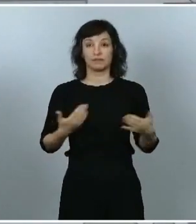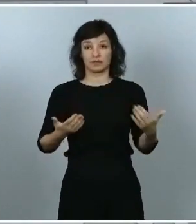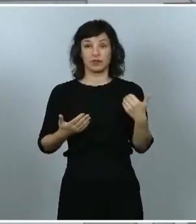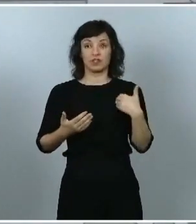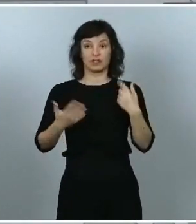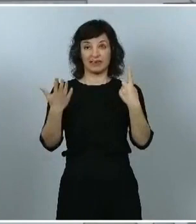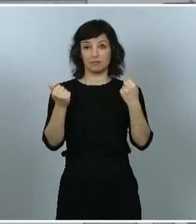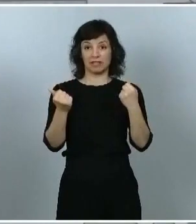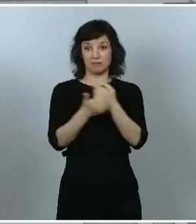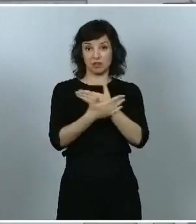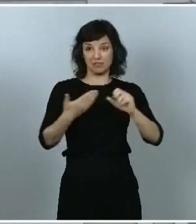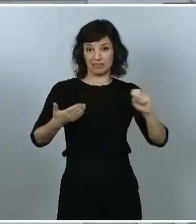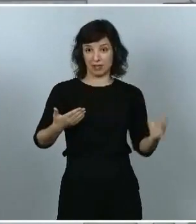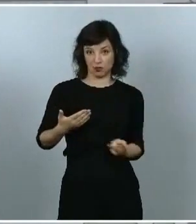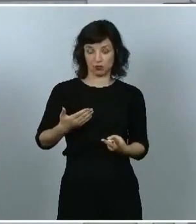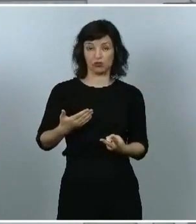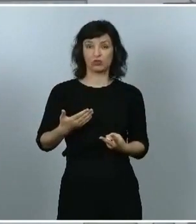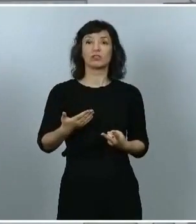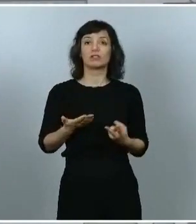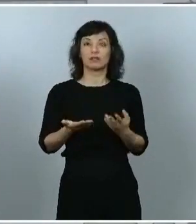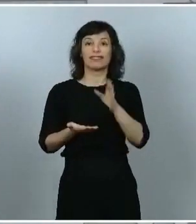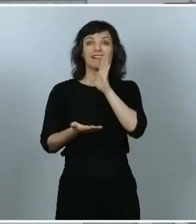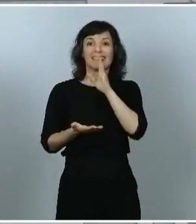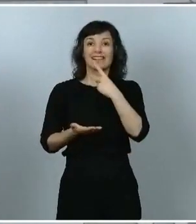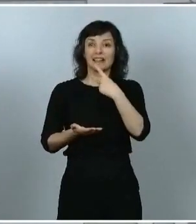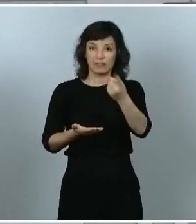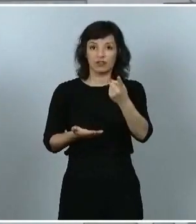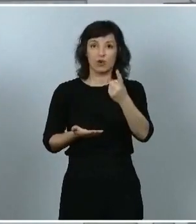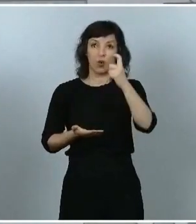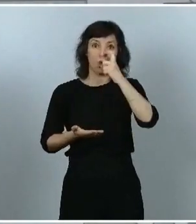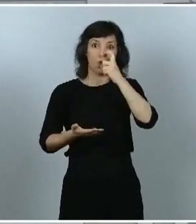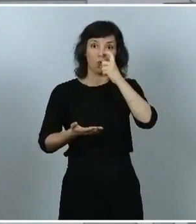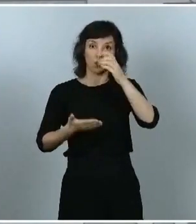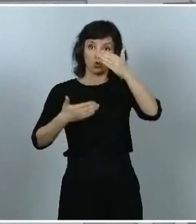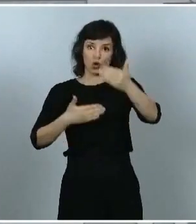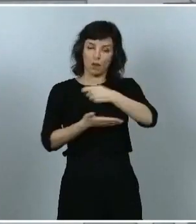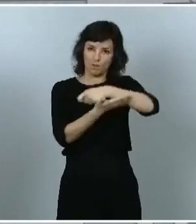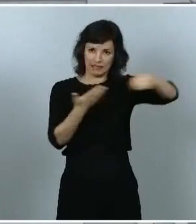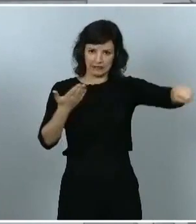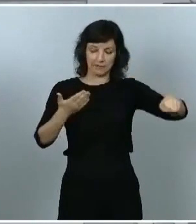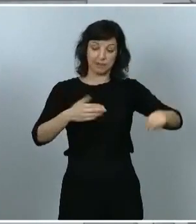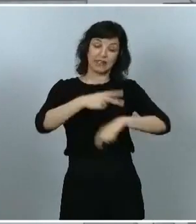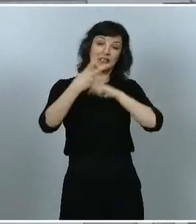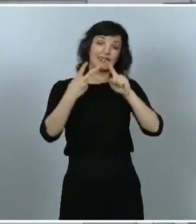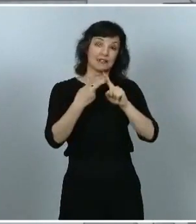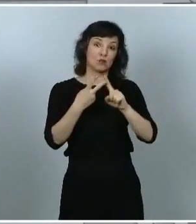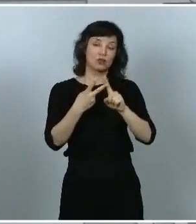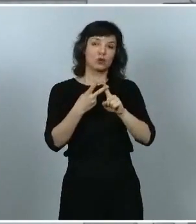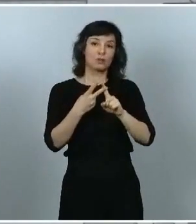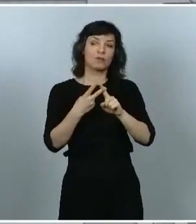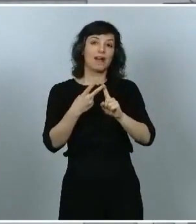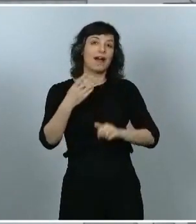de euros a pagar, como he dicho antes, en el mes de julio. Luego habría un tramo segundo de hasta 3.000 millones de euros,